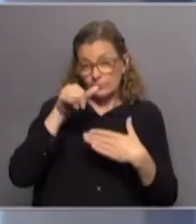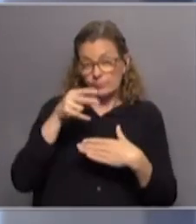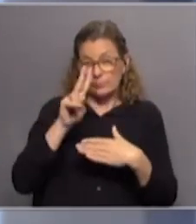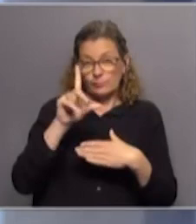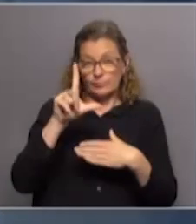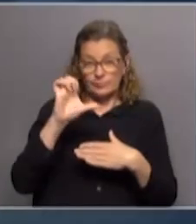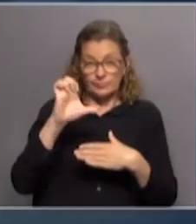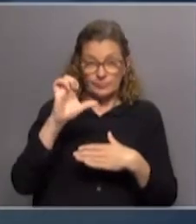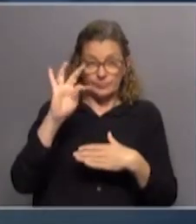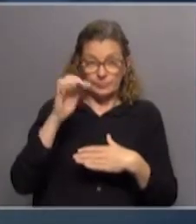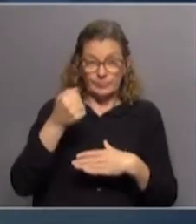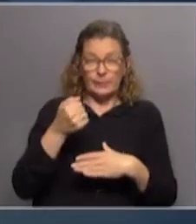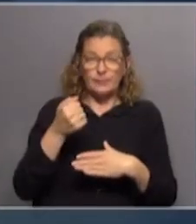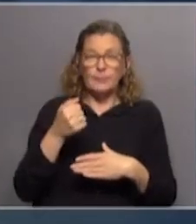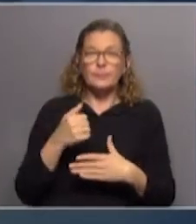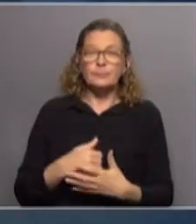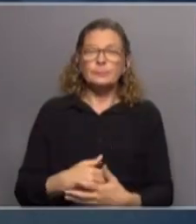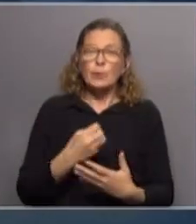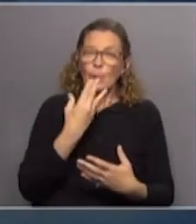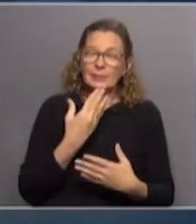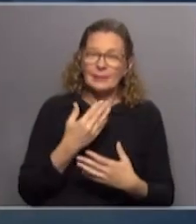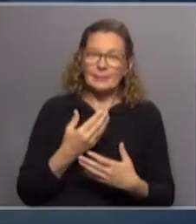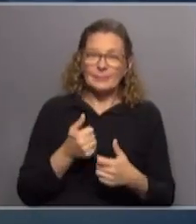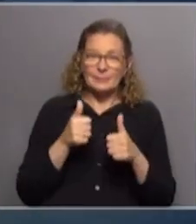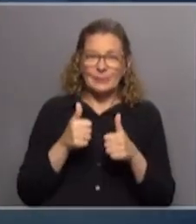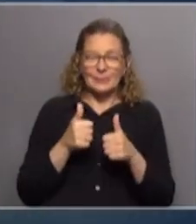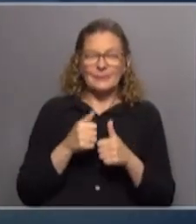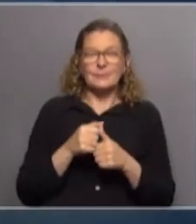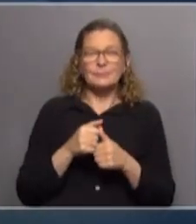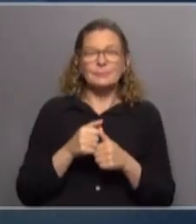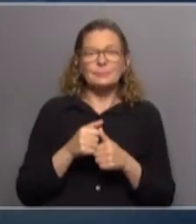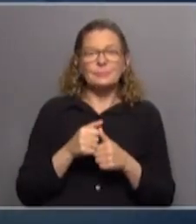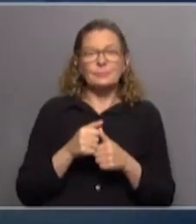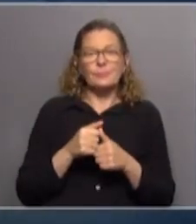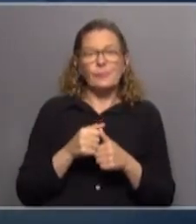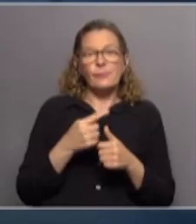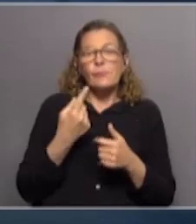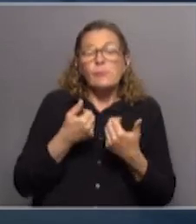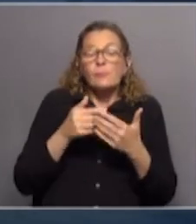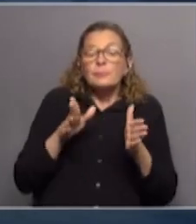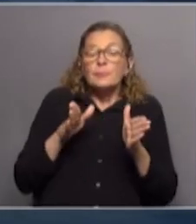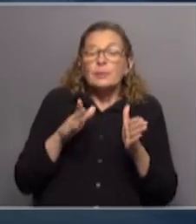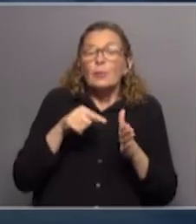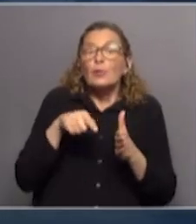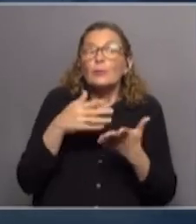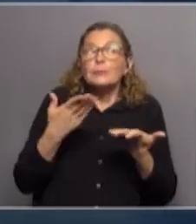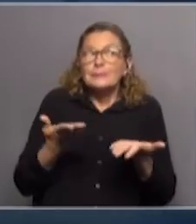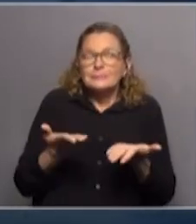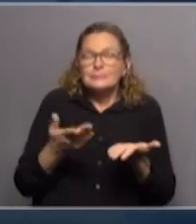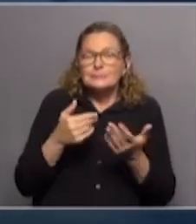Núñez Tomás en el tramo final de nuestro programa. ¿Cómo andás, Juli? Todo bien, ¿y vos? Todo bien. ¿Por dónde empezar con todo esto?